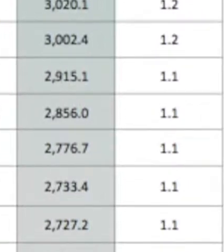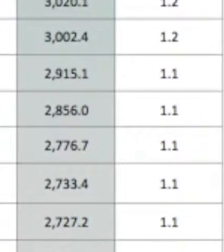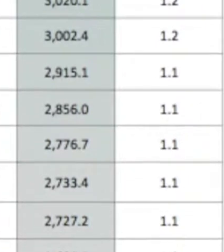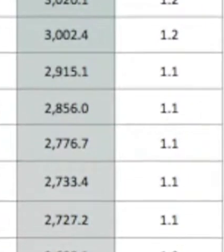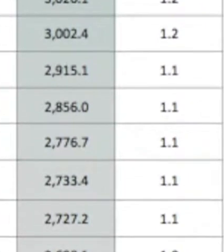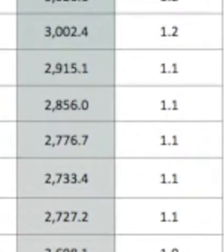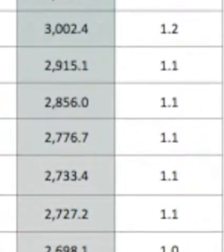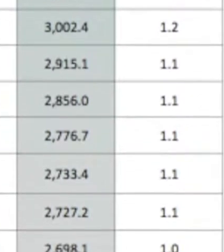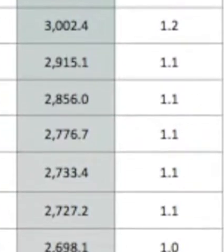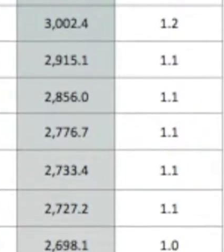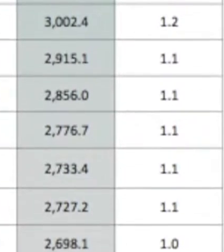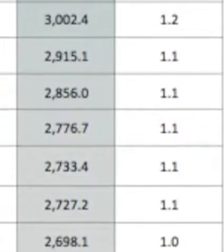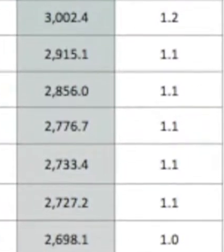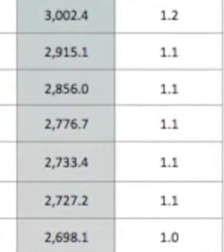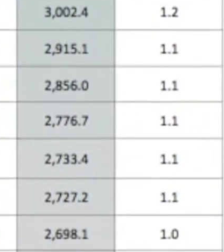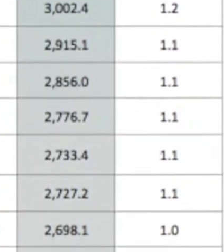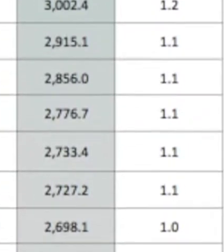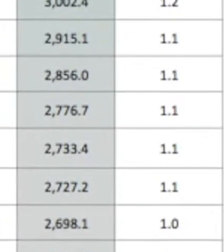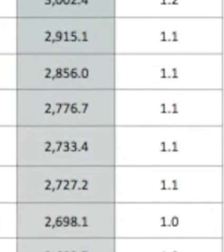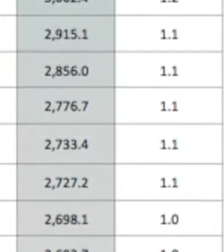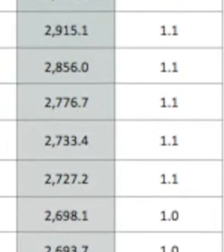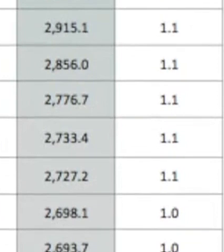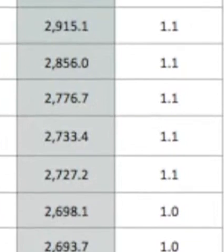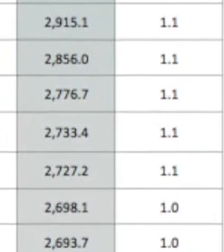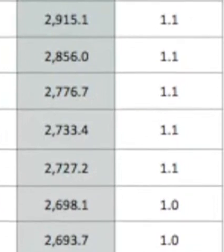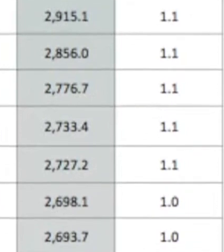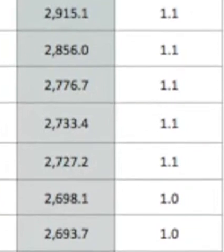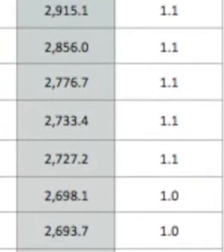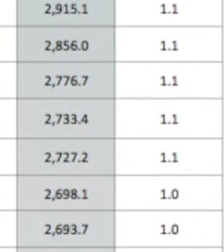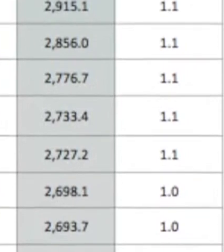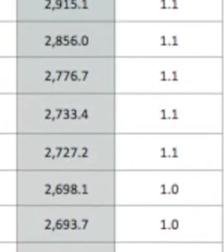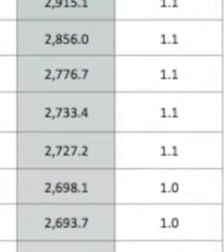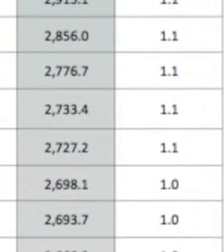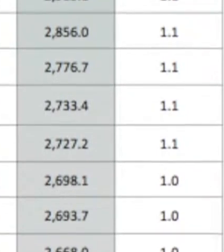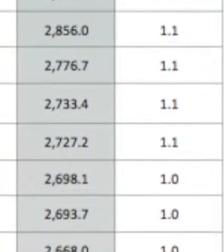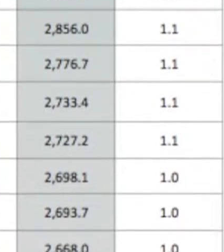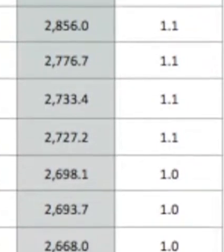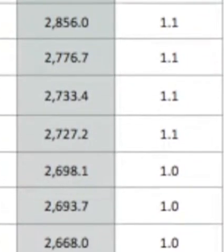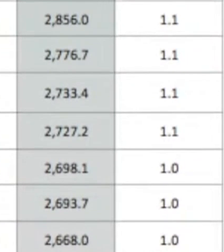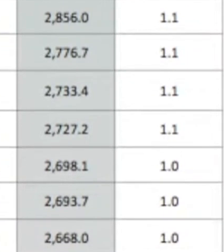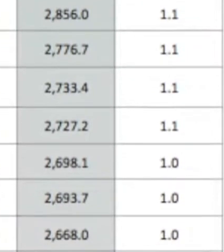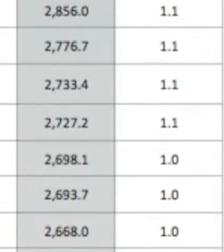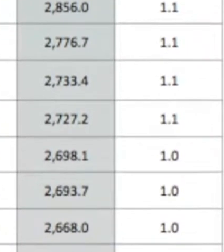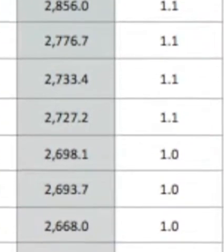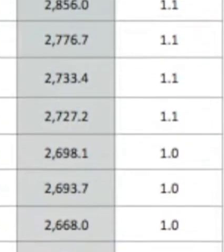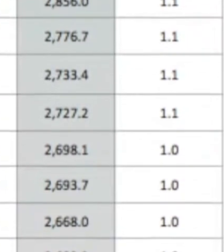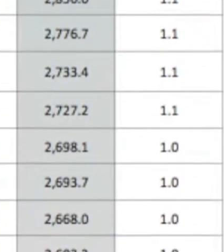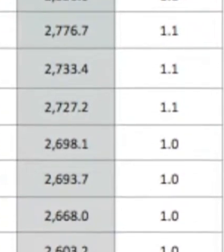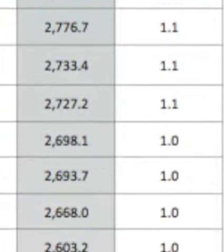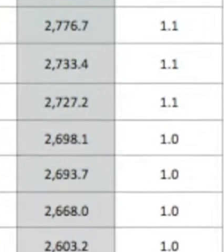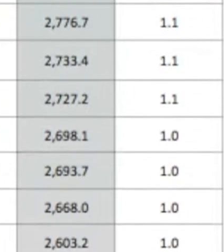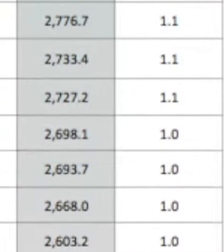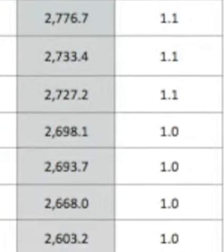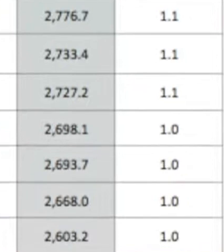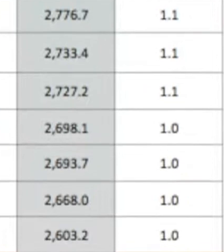Unidos en el lugar número 17 de mortalidad. Armenia, Argentina dentro de la región, Colombia dentro de la